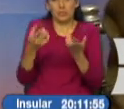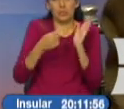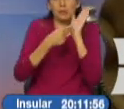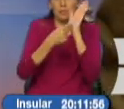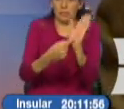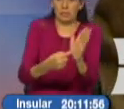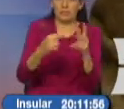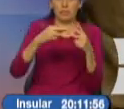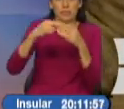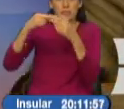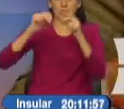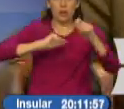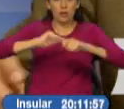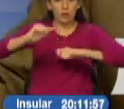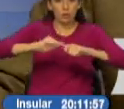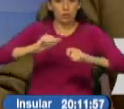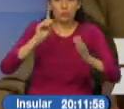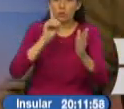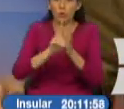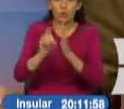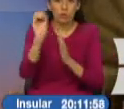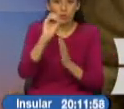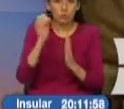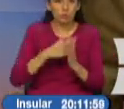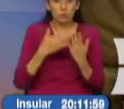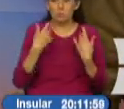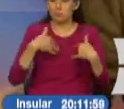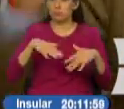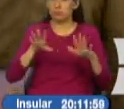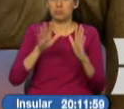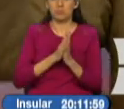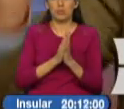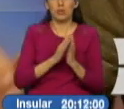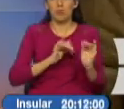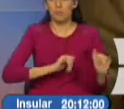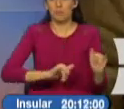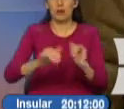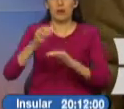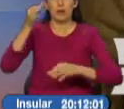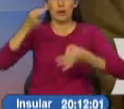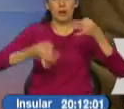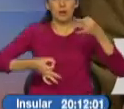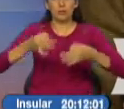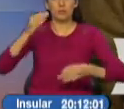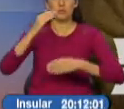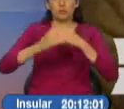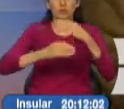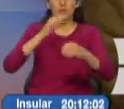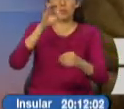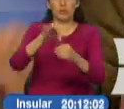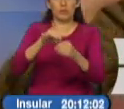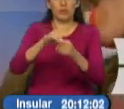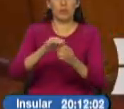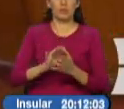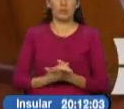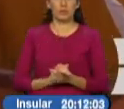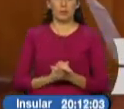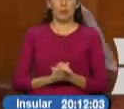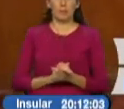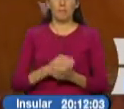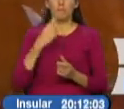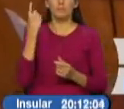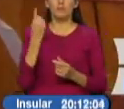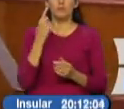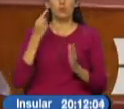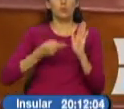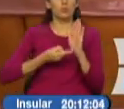recurso administrativo o directamente, también podrían presentar de forma directa ante el Tribunal Contencioso Electoral. Solo una